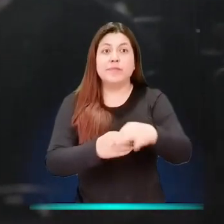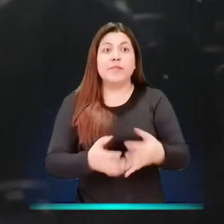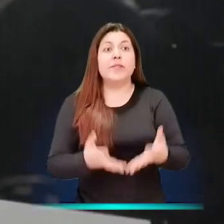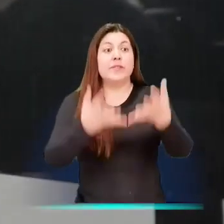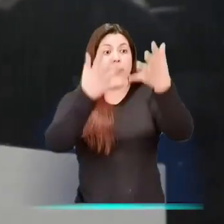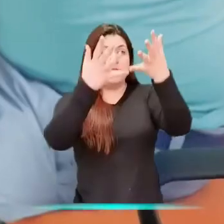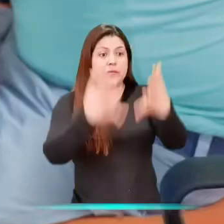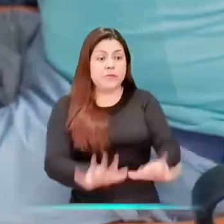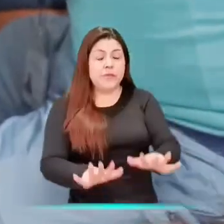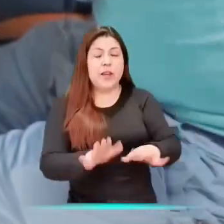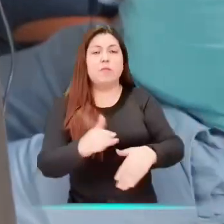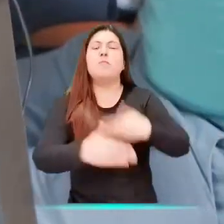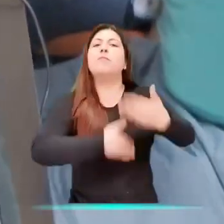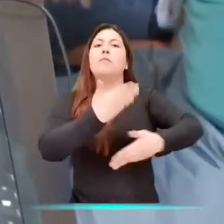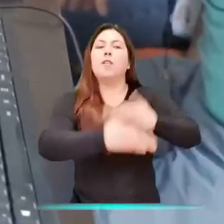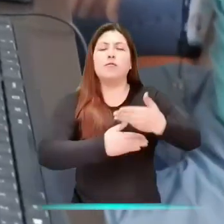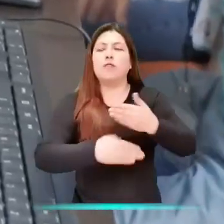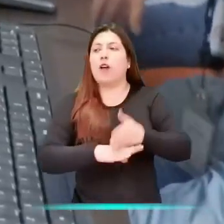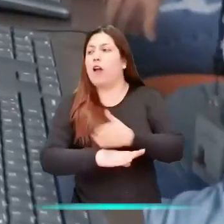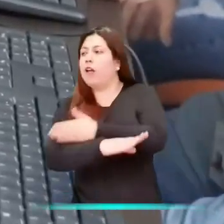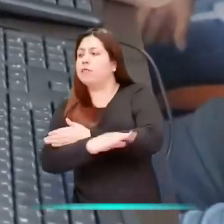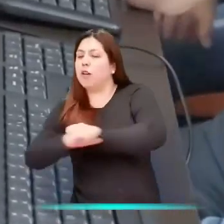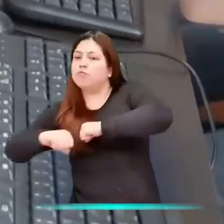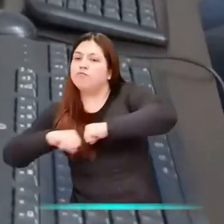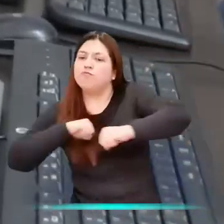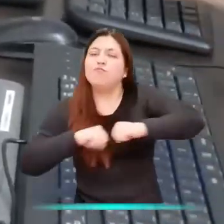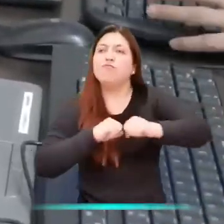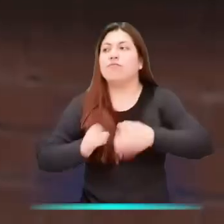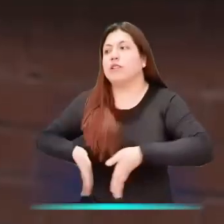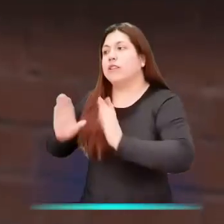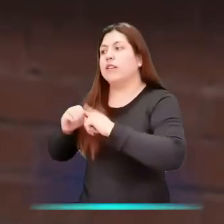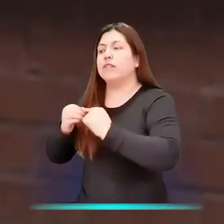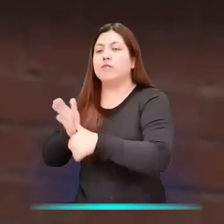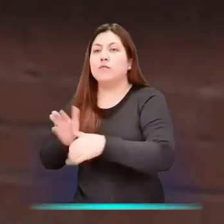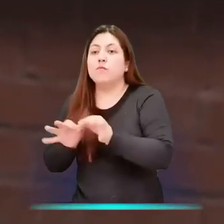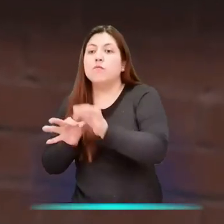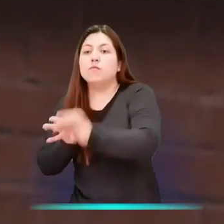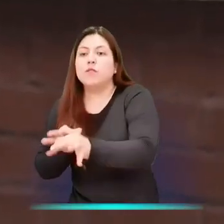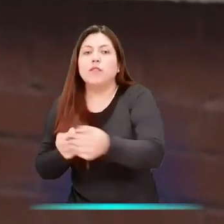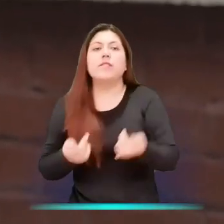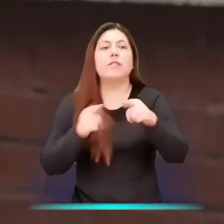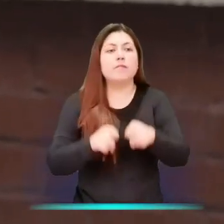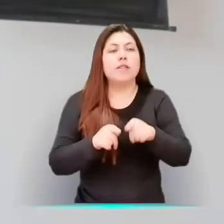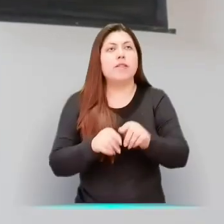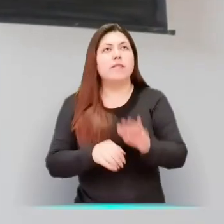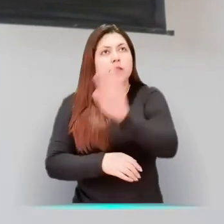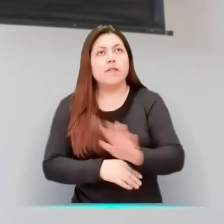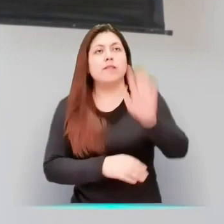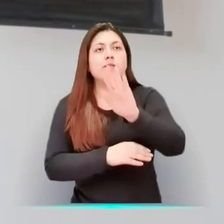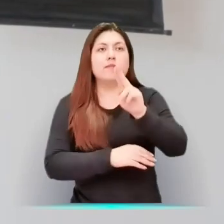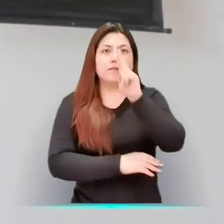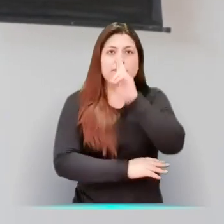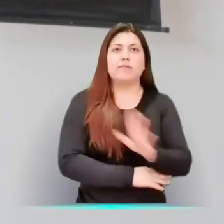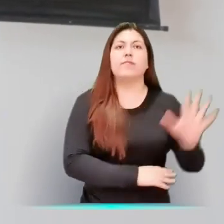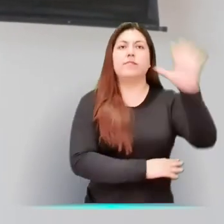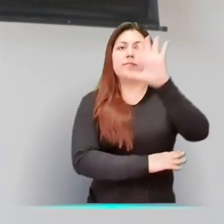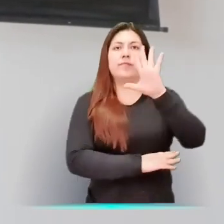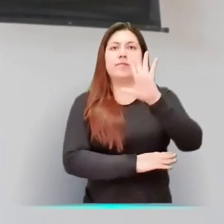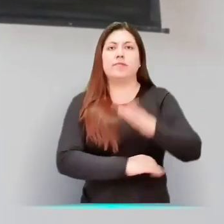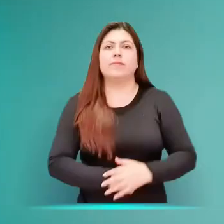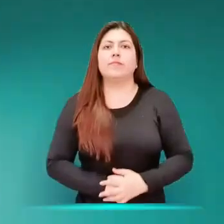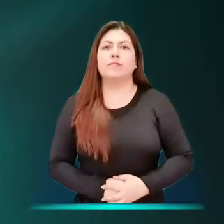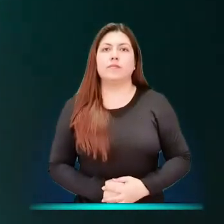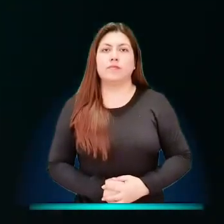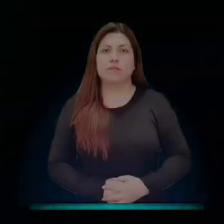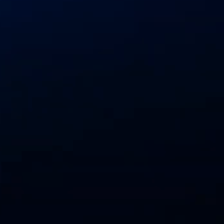nuestro proceso electoral y terminar con éxito el proceso que hemos venido trabajando para registraduría tanto municipal como departamental y